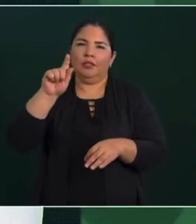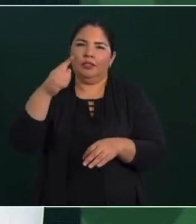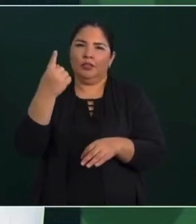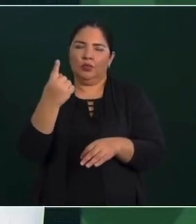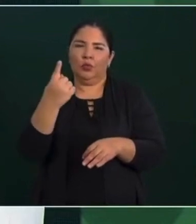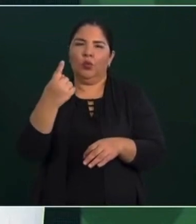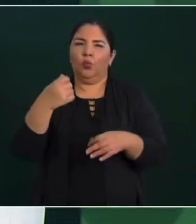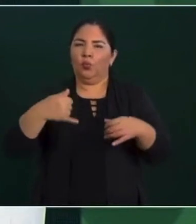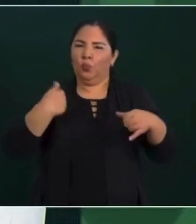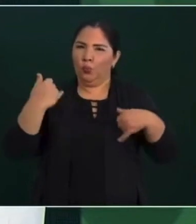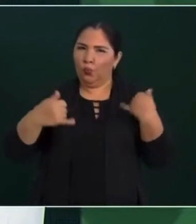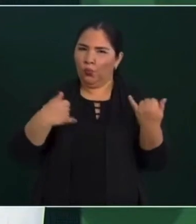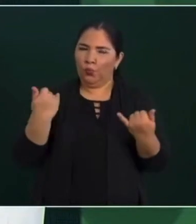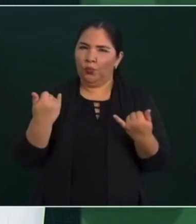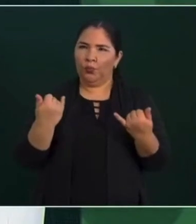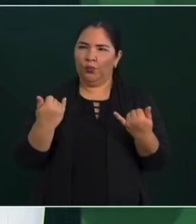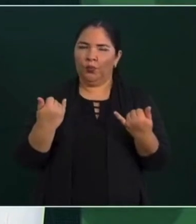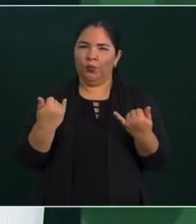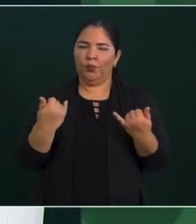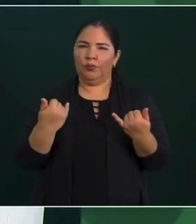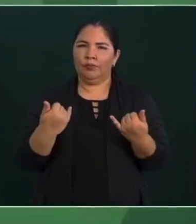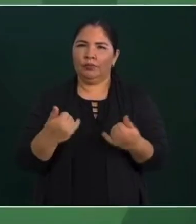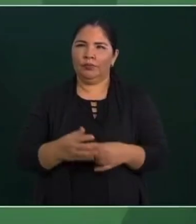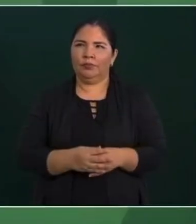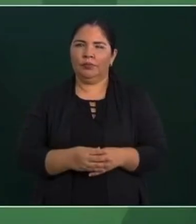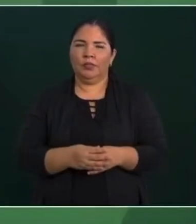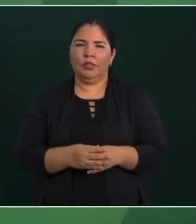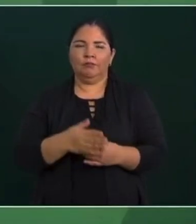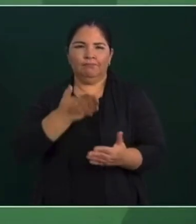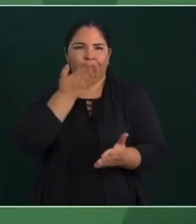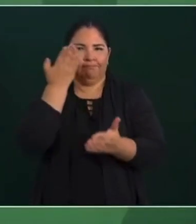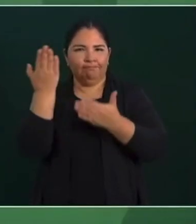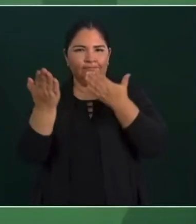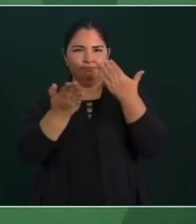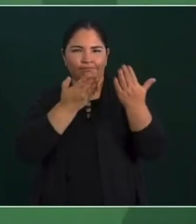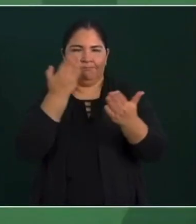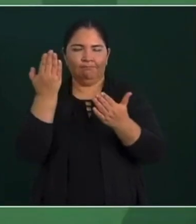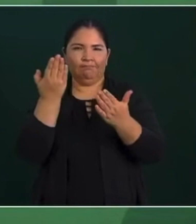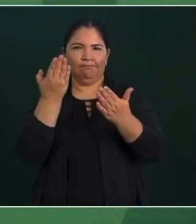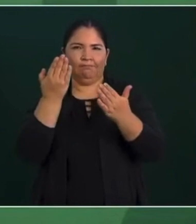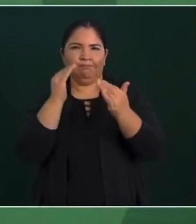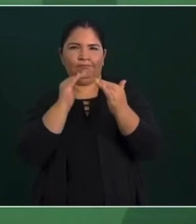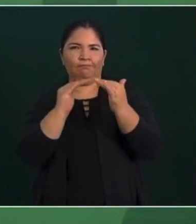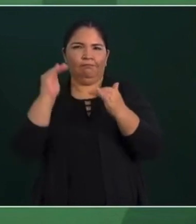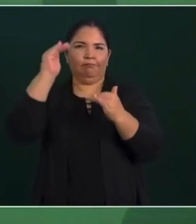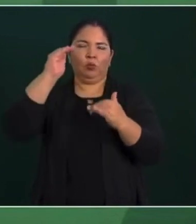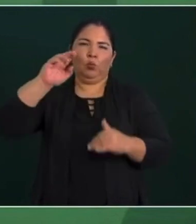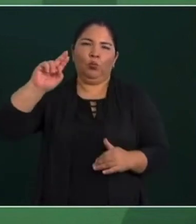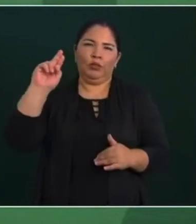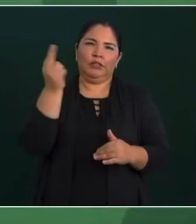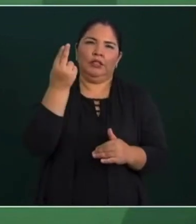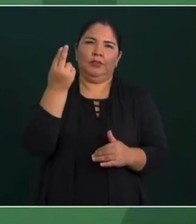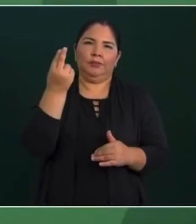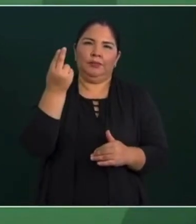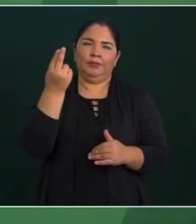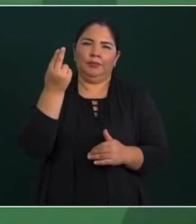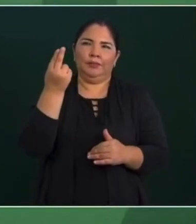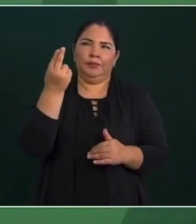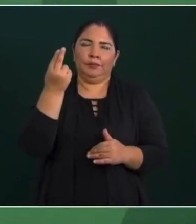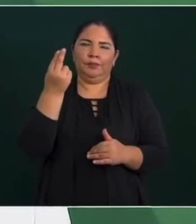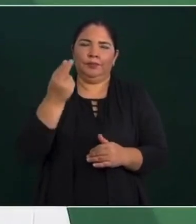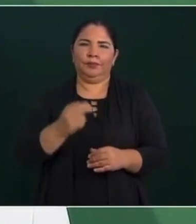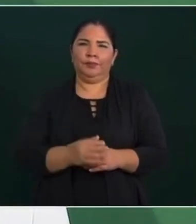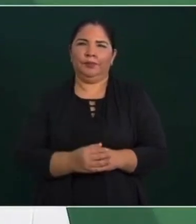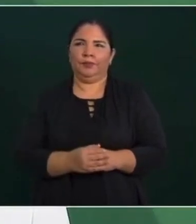jóvenes que estudian en el nivel superior, en el nivel